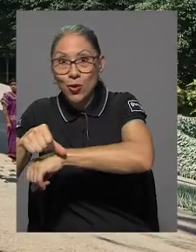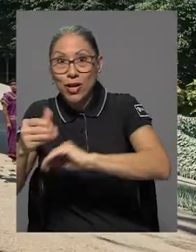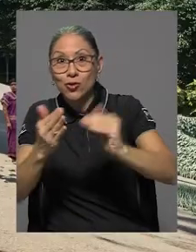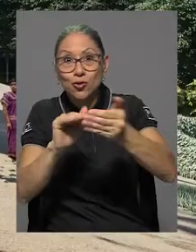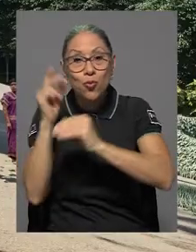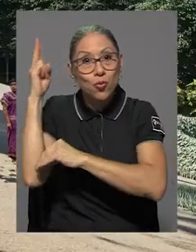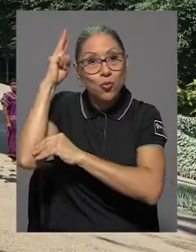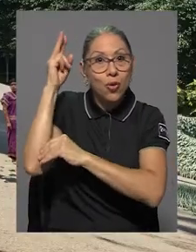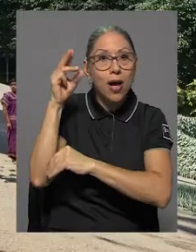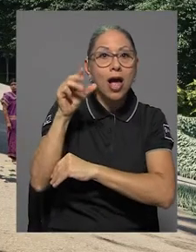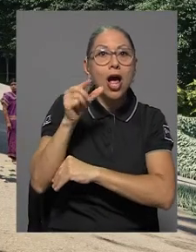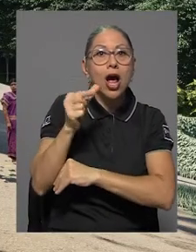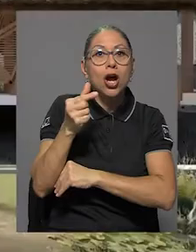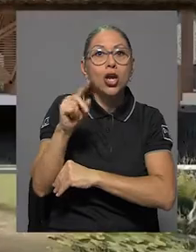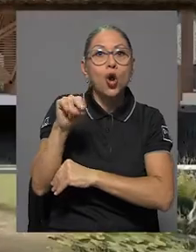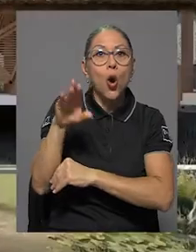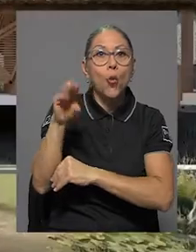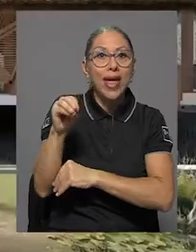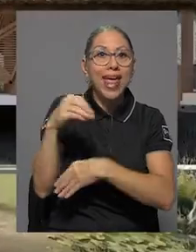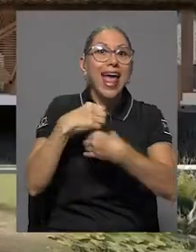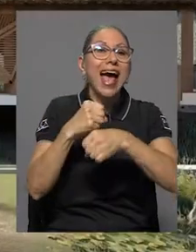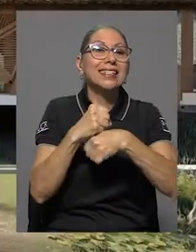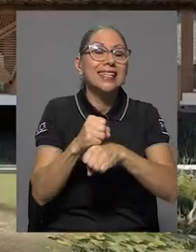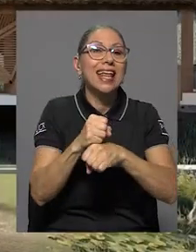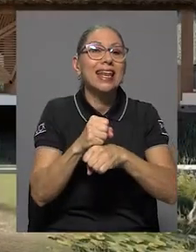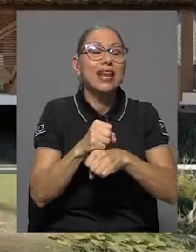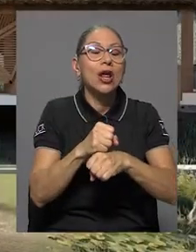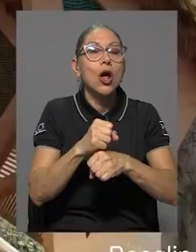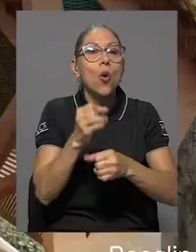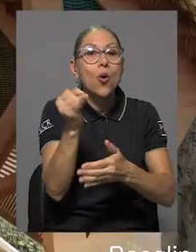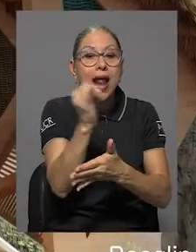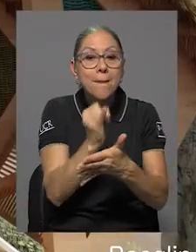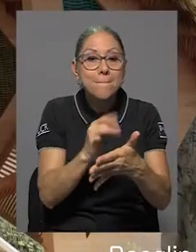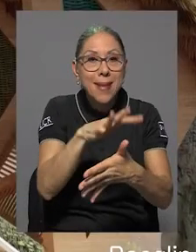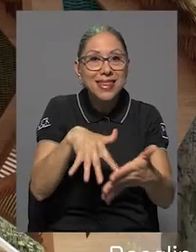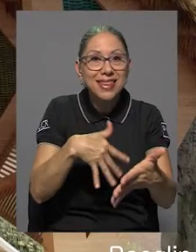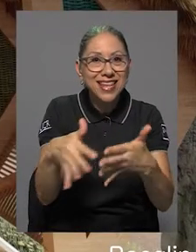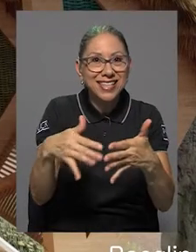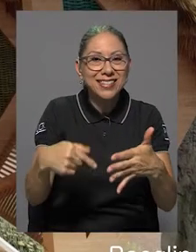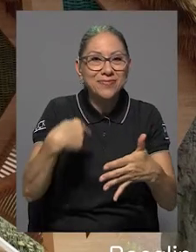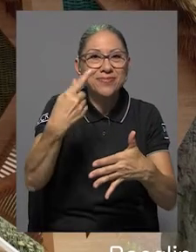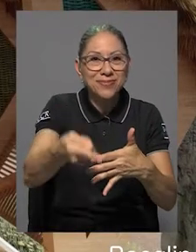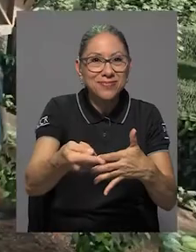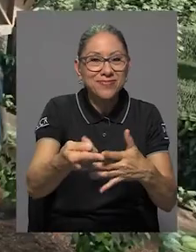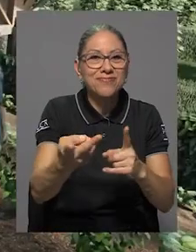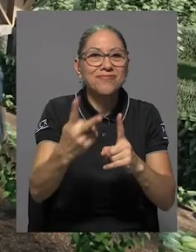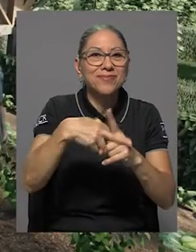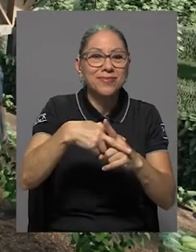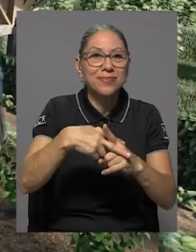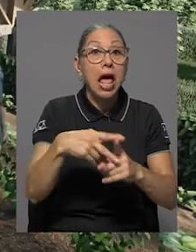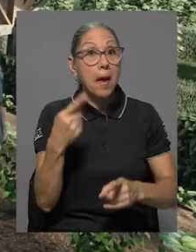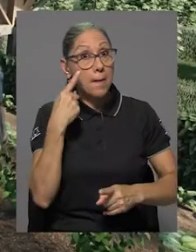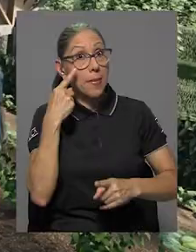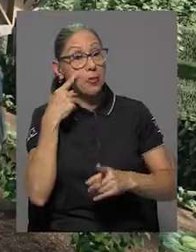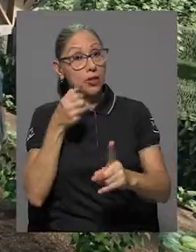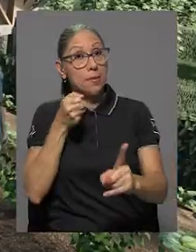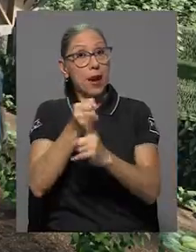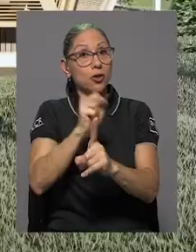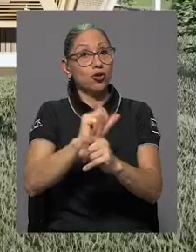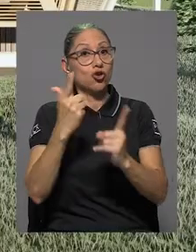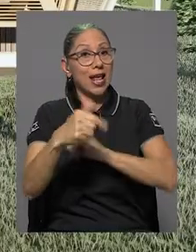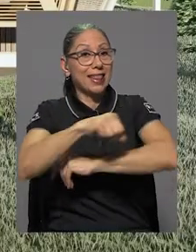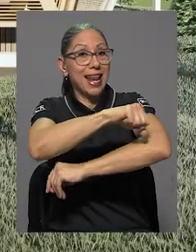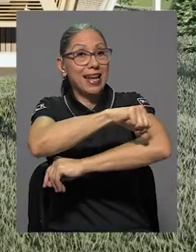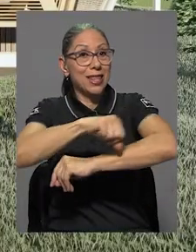y en base a esa matriz surge el diseño. Esta investigación demuestra el impacto social que tiene la arquitectura como disciplina,